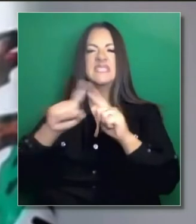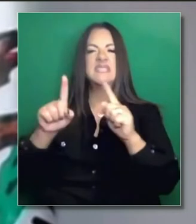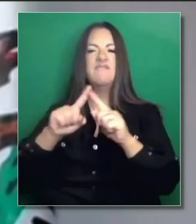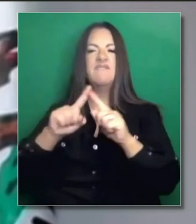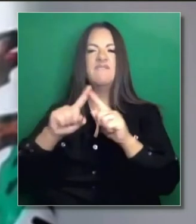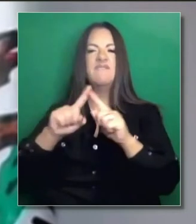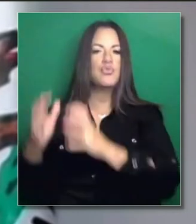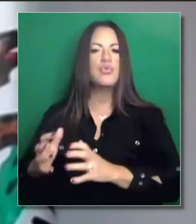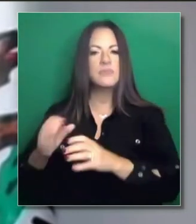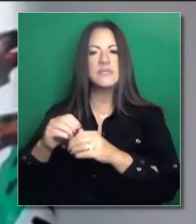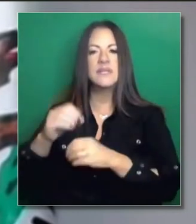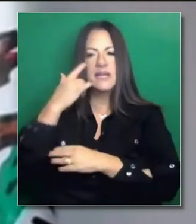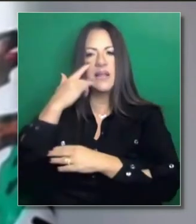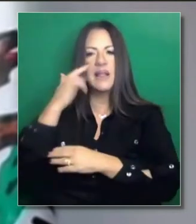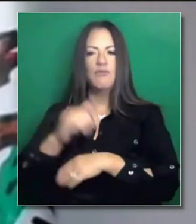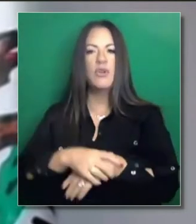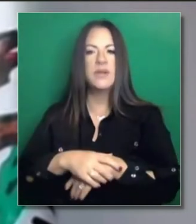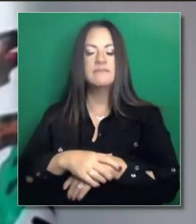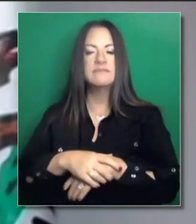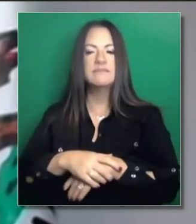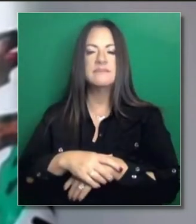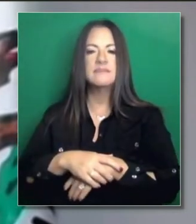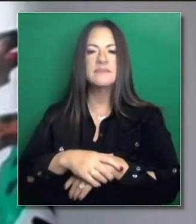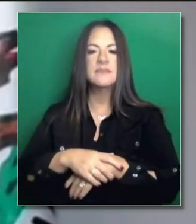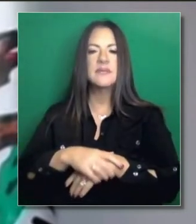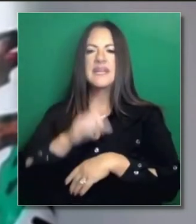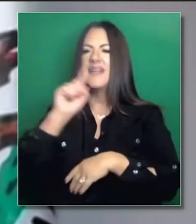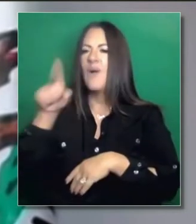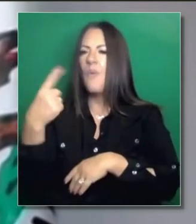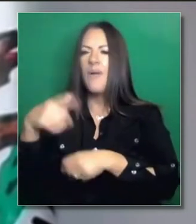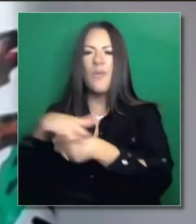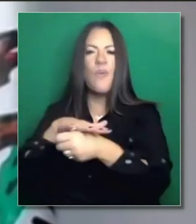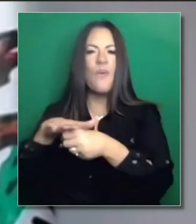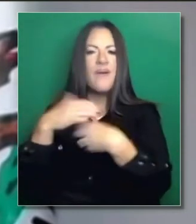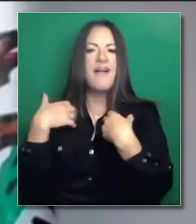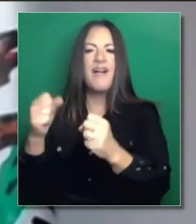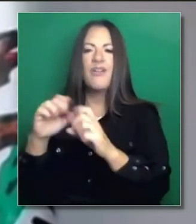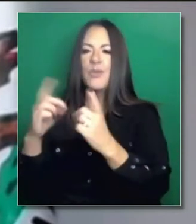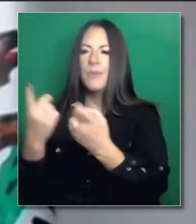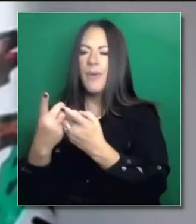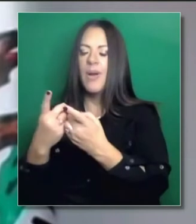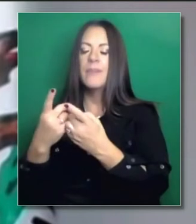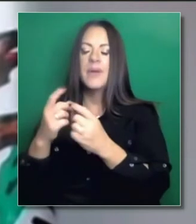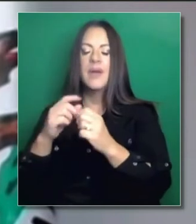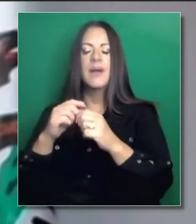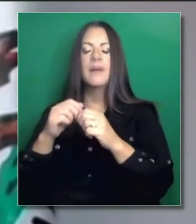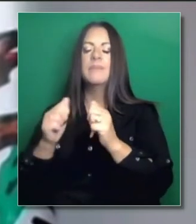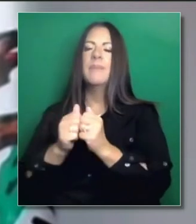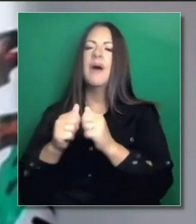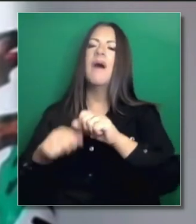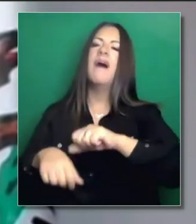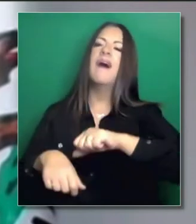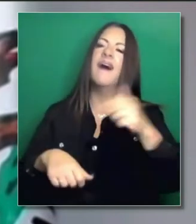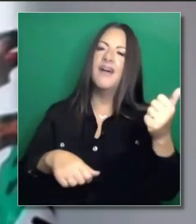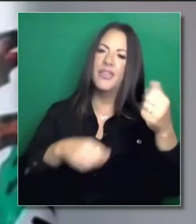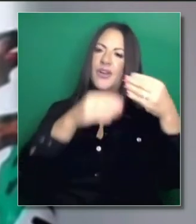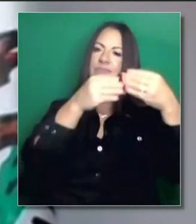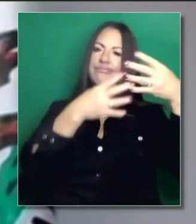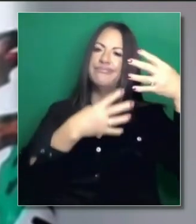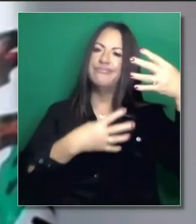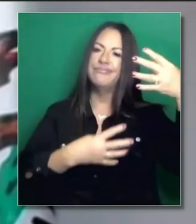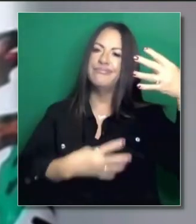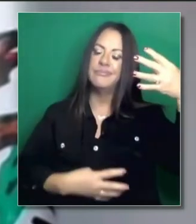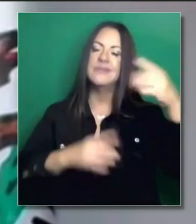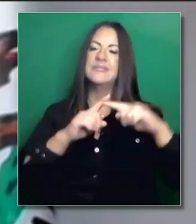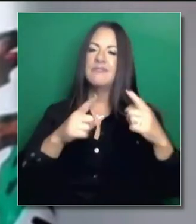entidades en el estado a nivel local y no solamente a nivel del departamento local de salud, sino que con todos